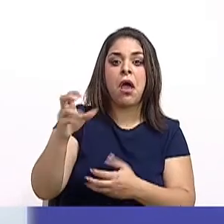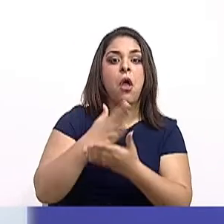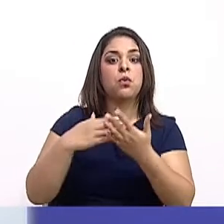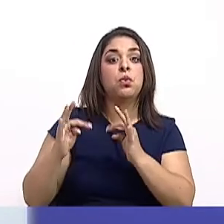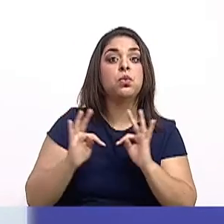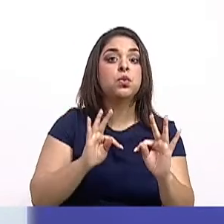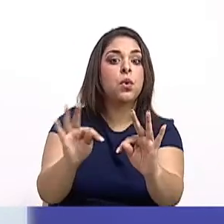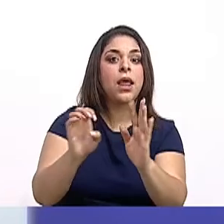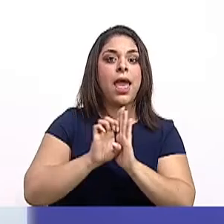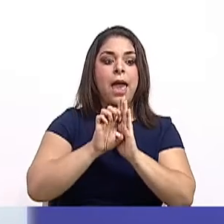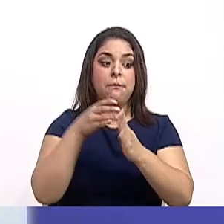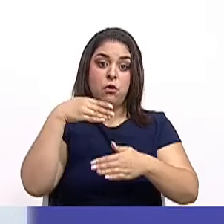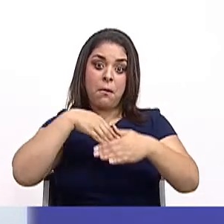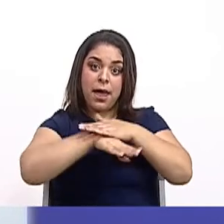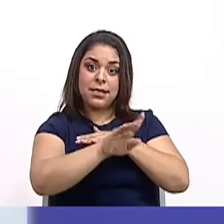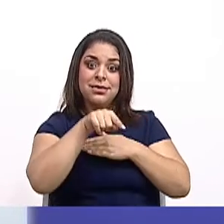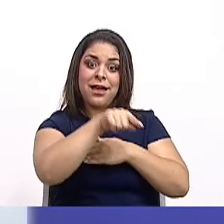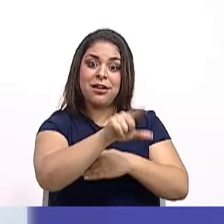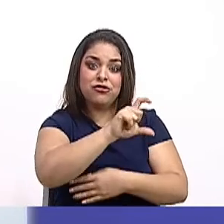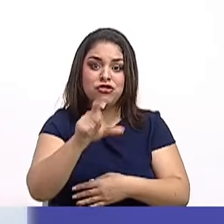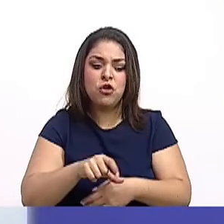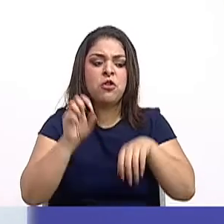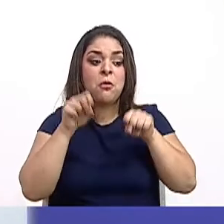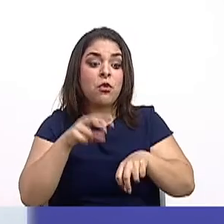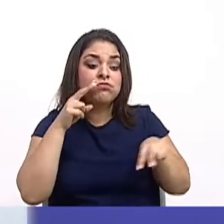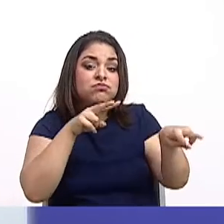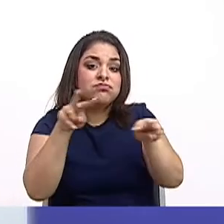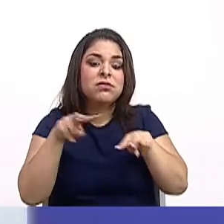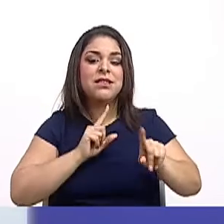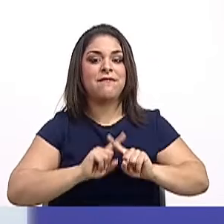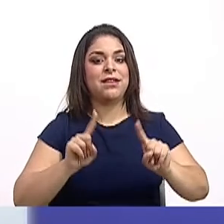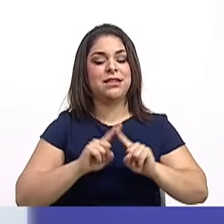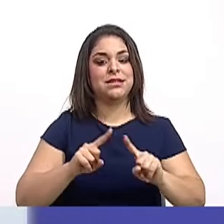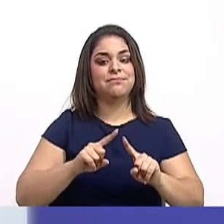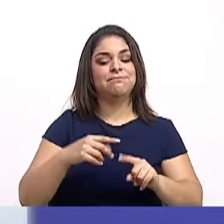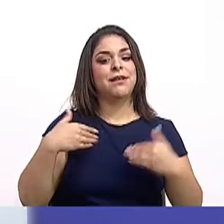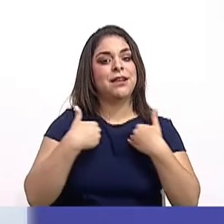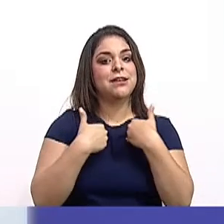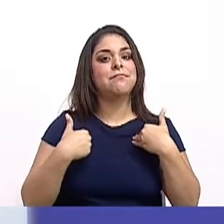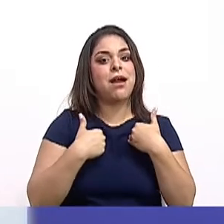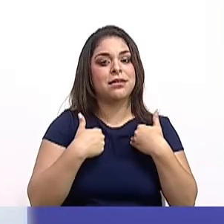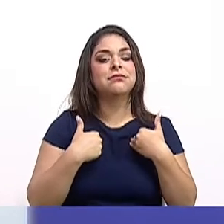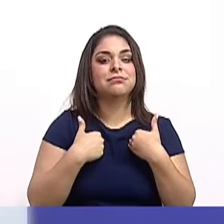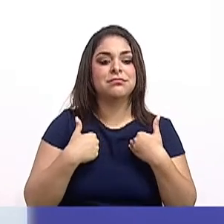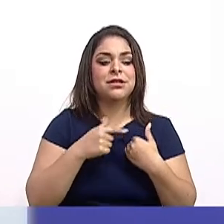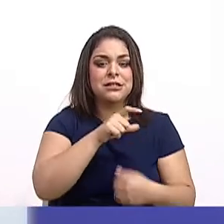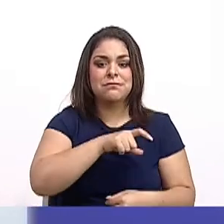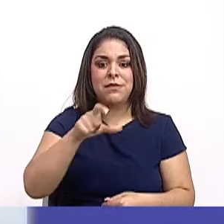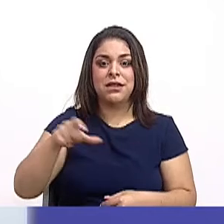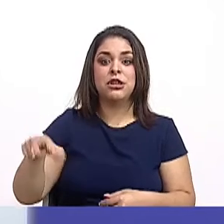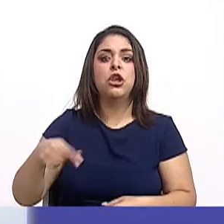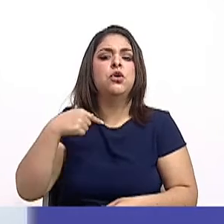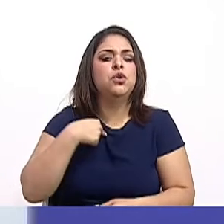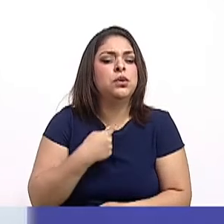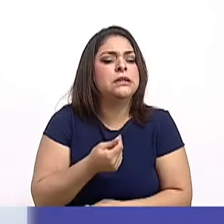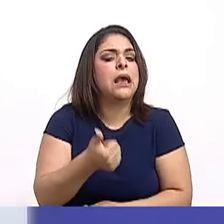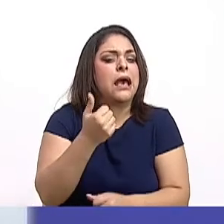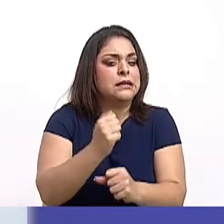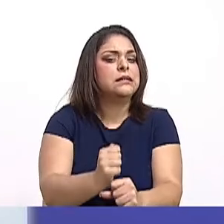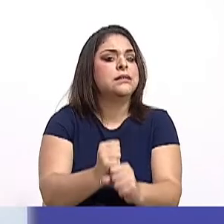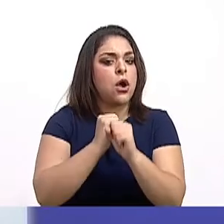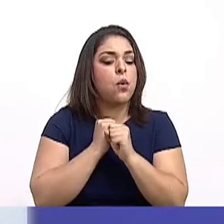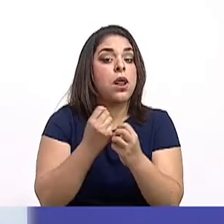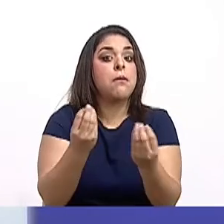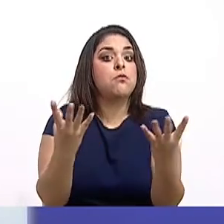dentro del río y poder así observar diversas especies. Y estoy casi segura que en muchos lugares de